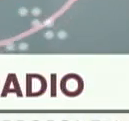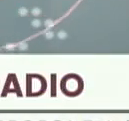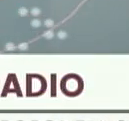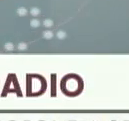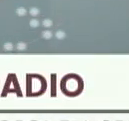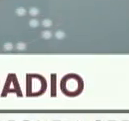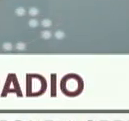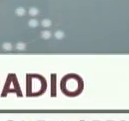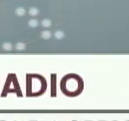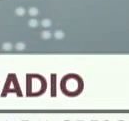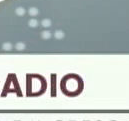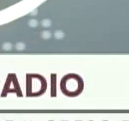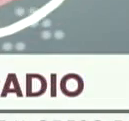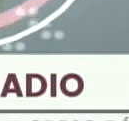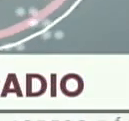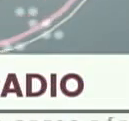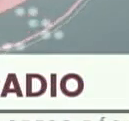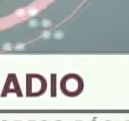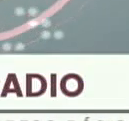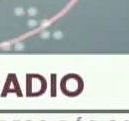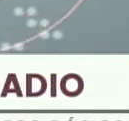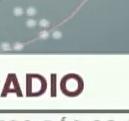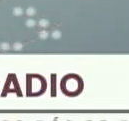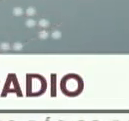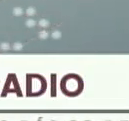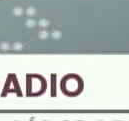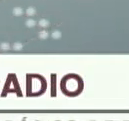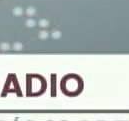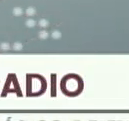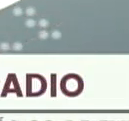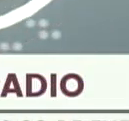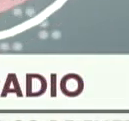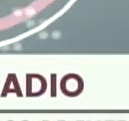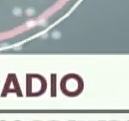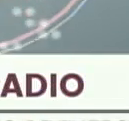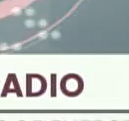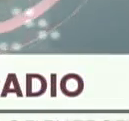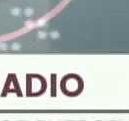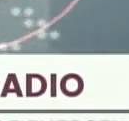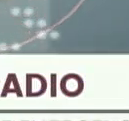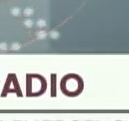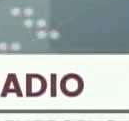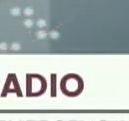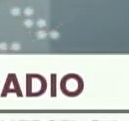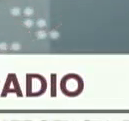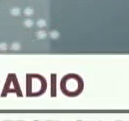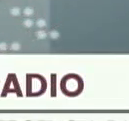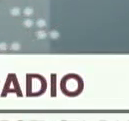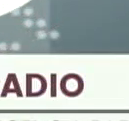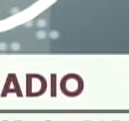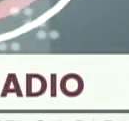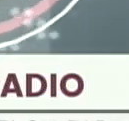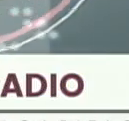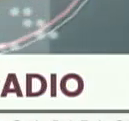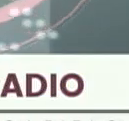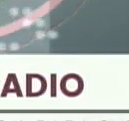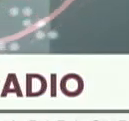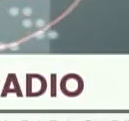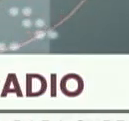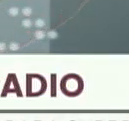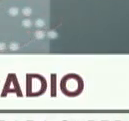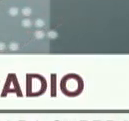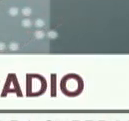infección por COVID-19. Pues nos íbamos a casa por casa, hemos ido a más de 200.000 casas a hacer ese